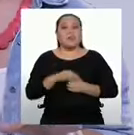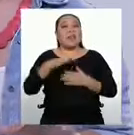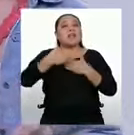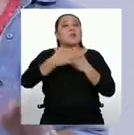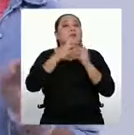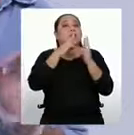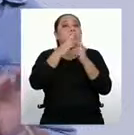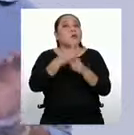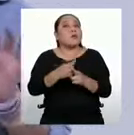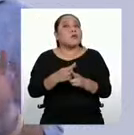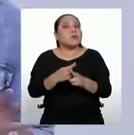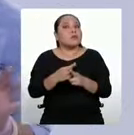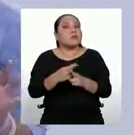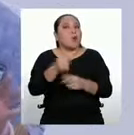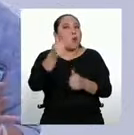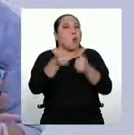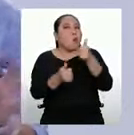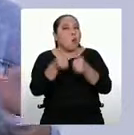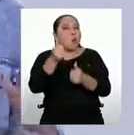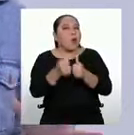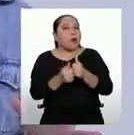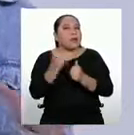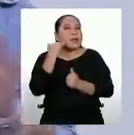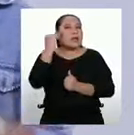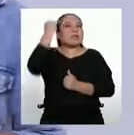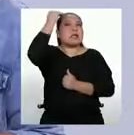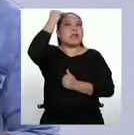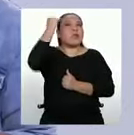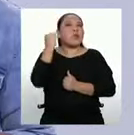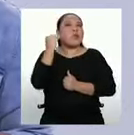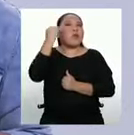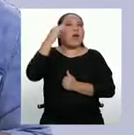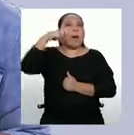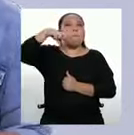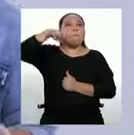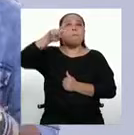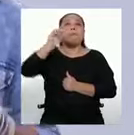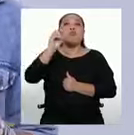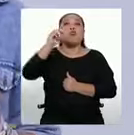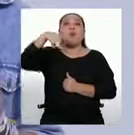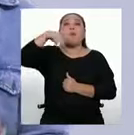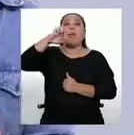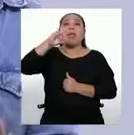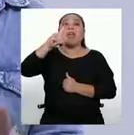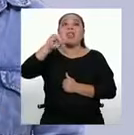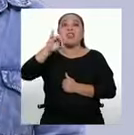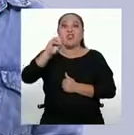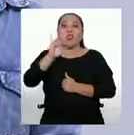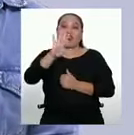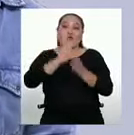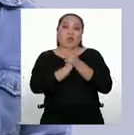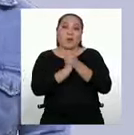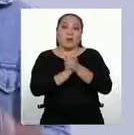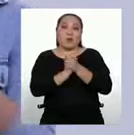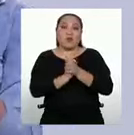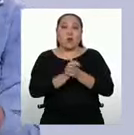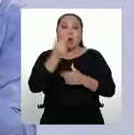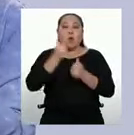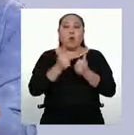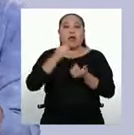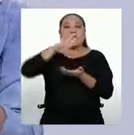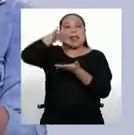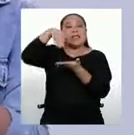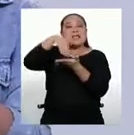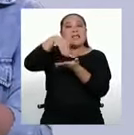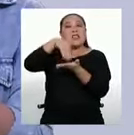Luego responde. ¿Cuál es la estatura promedio de tus amigos o amigas? ¿Cuál es el valor central de la estatura de